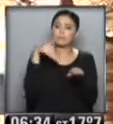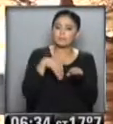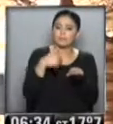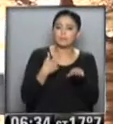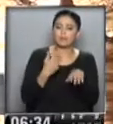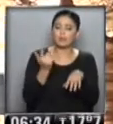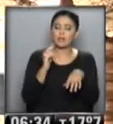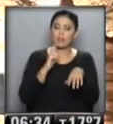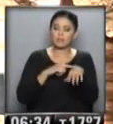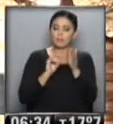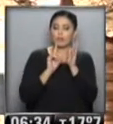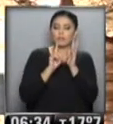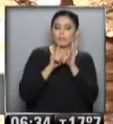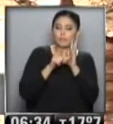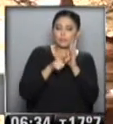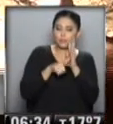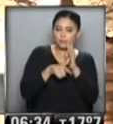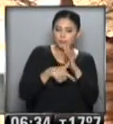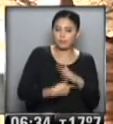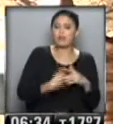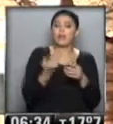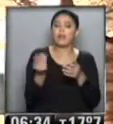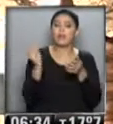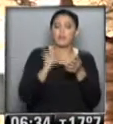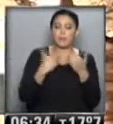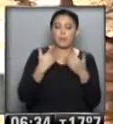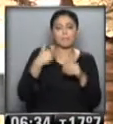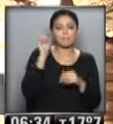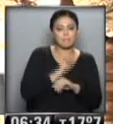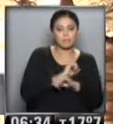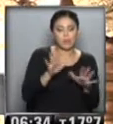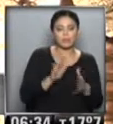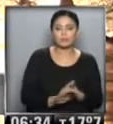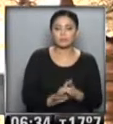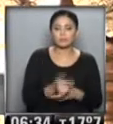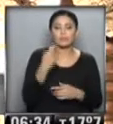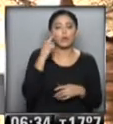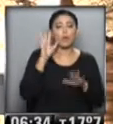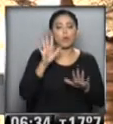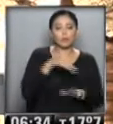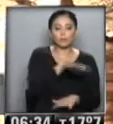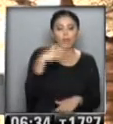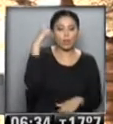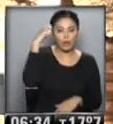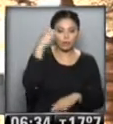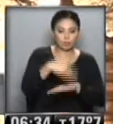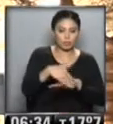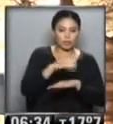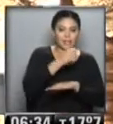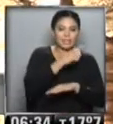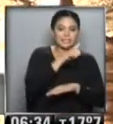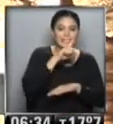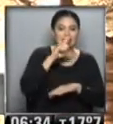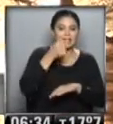incrementen las horas... ...las demoras también van a ser mayores... ...así que atención entonces... ...zona de Congreso... ...Callao y